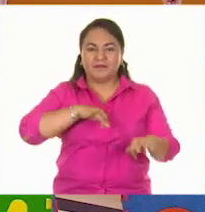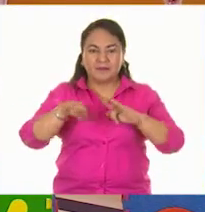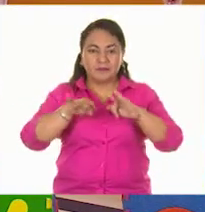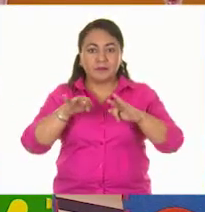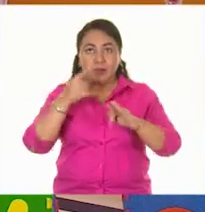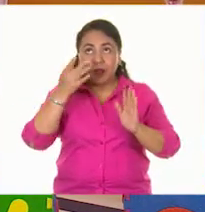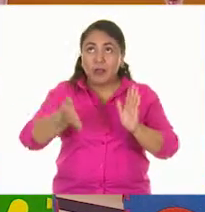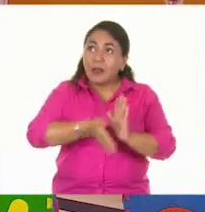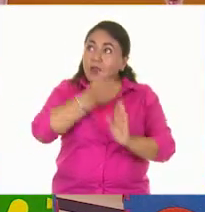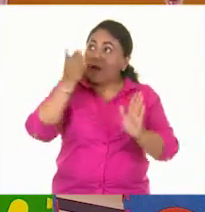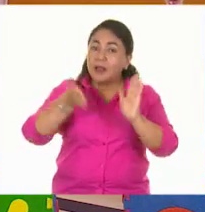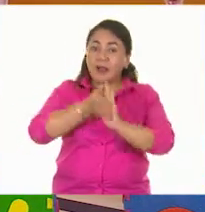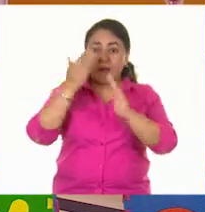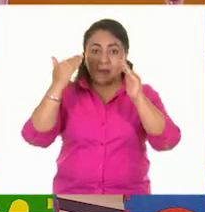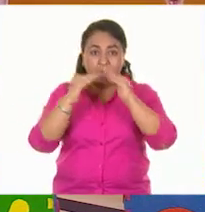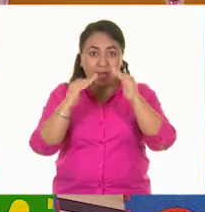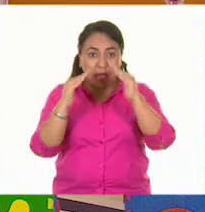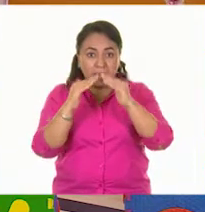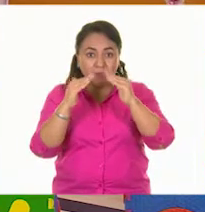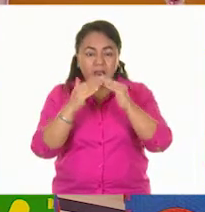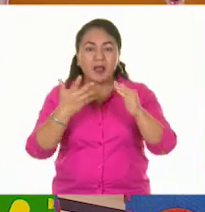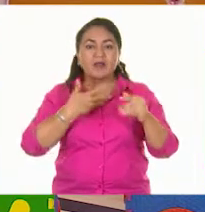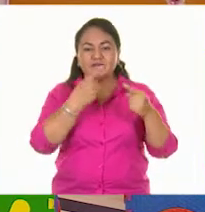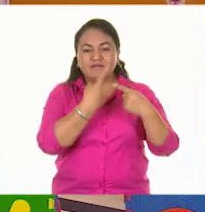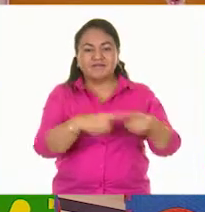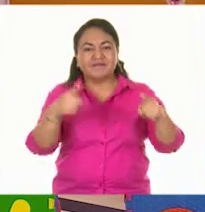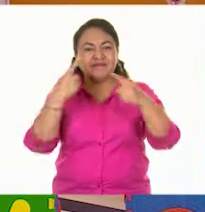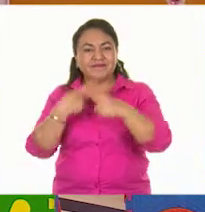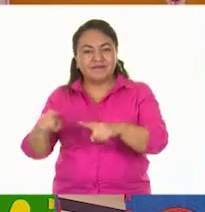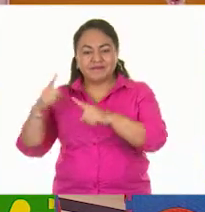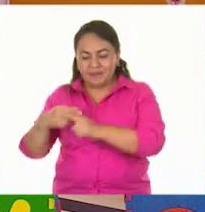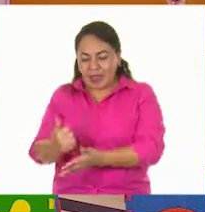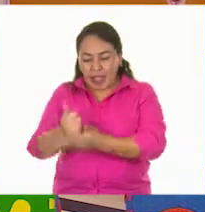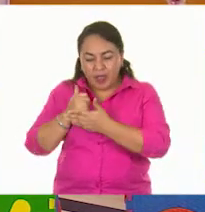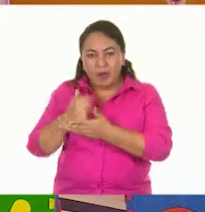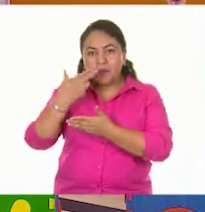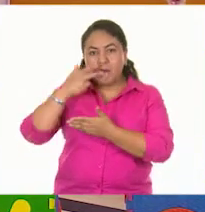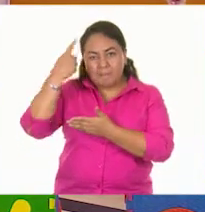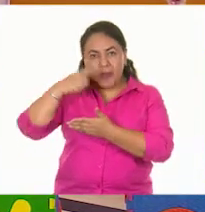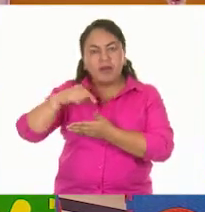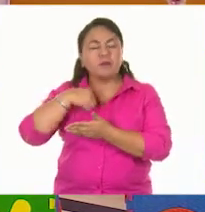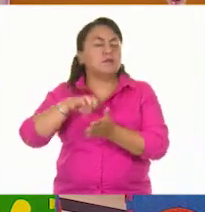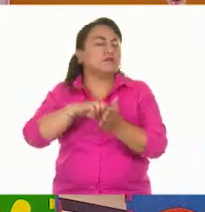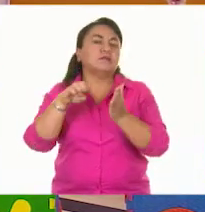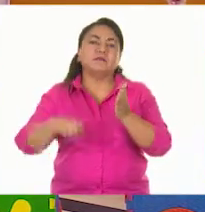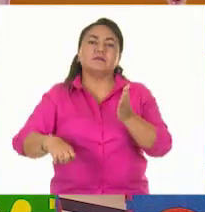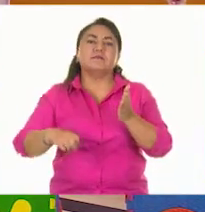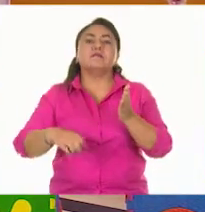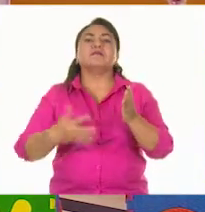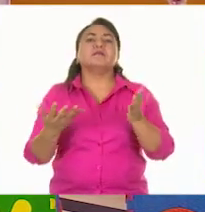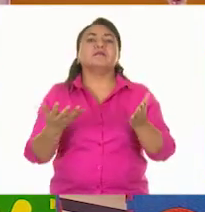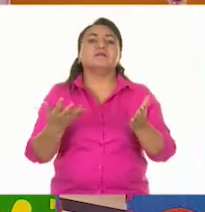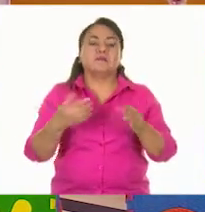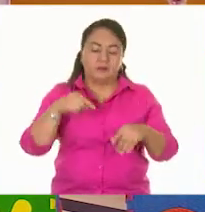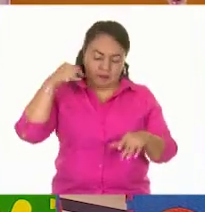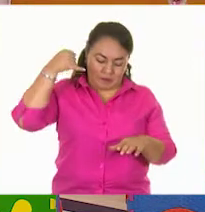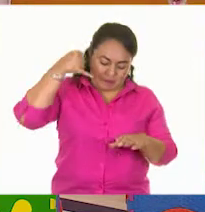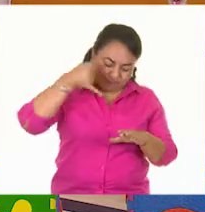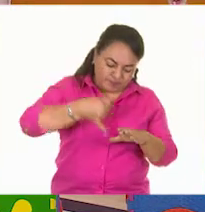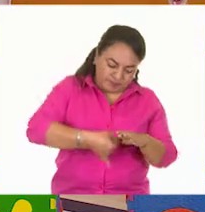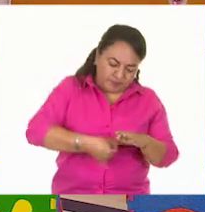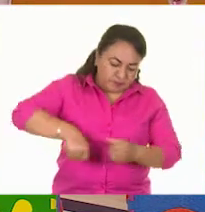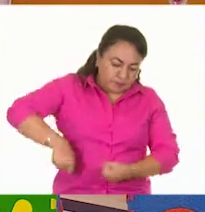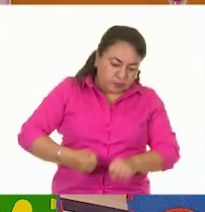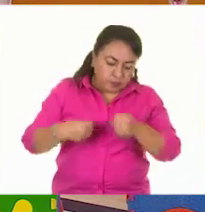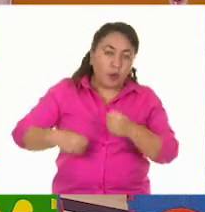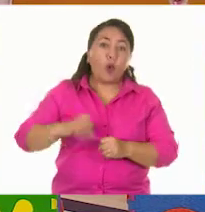cuando están construyendo una casa tienen diferentes herramientas que les ayudan a, por ejemplo, hacer un hoyo o tirar una